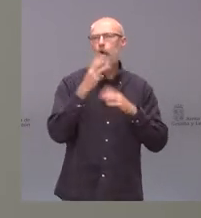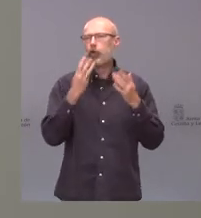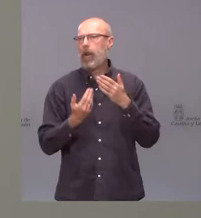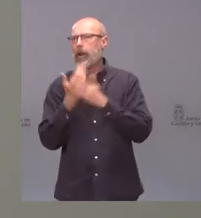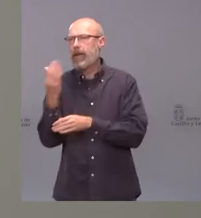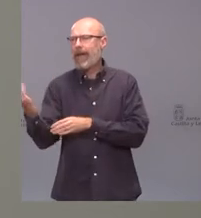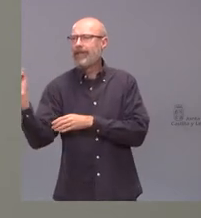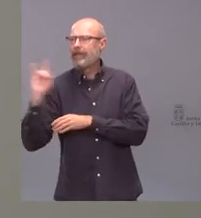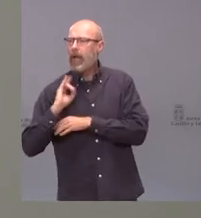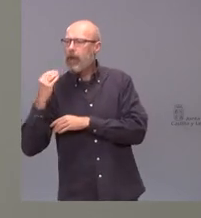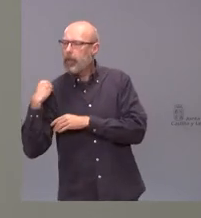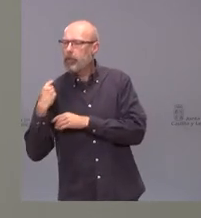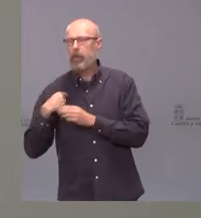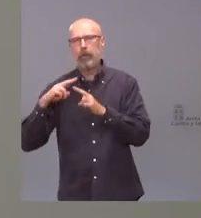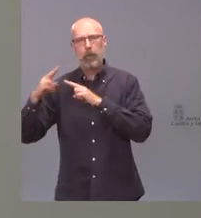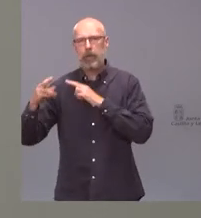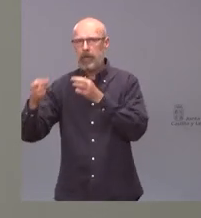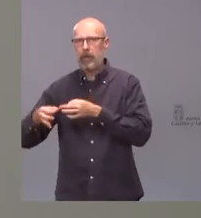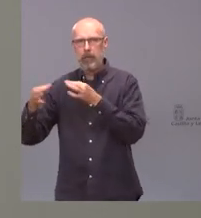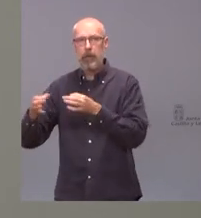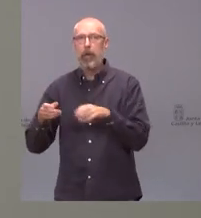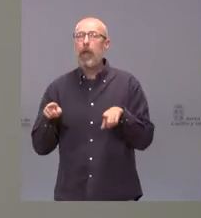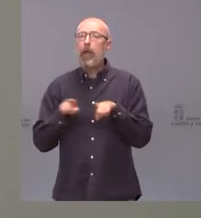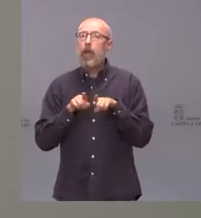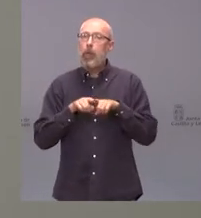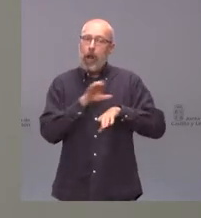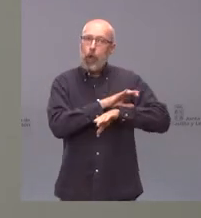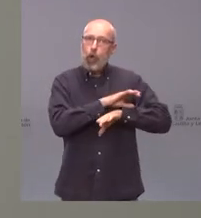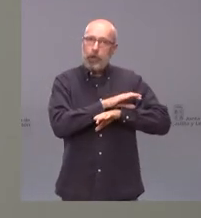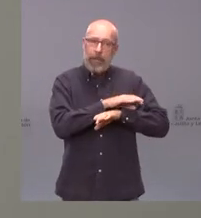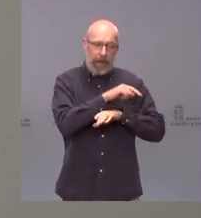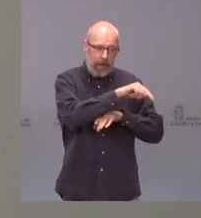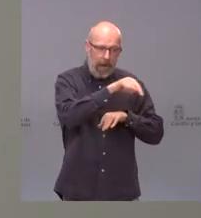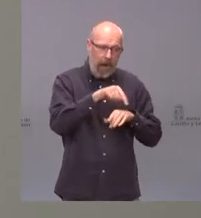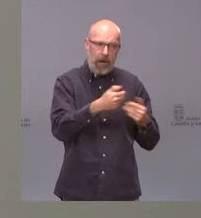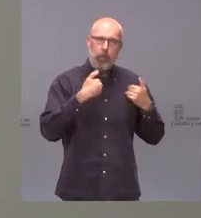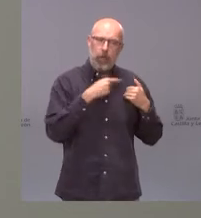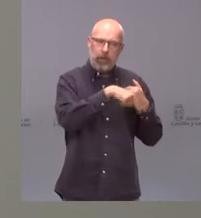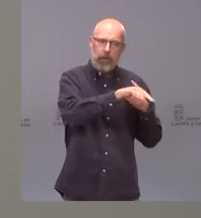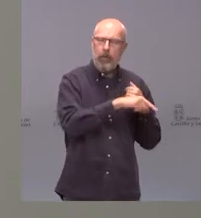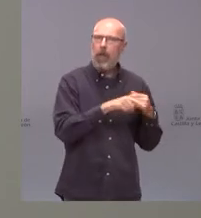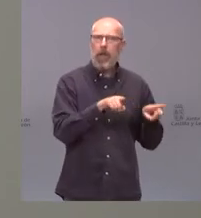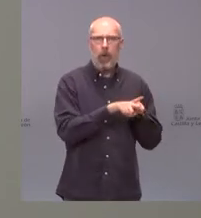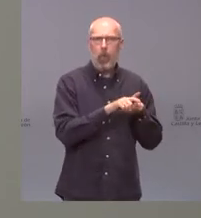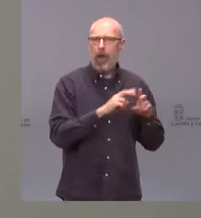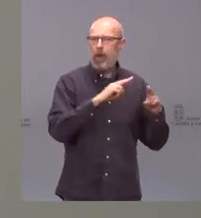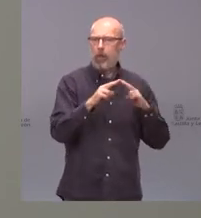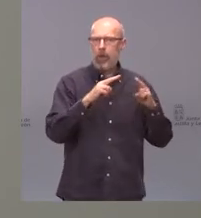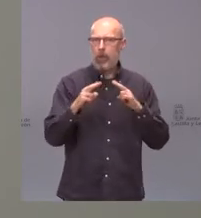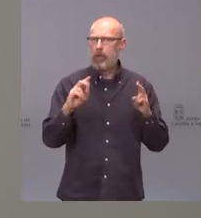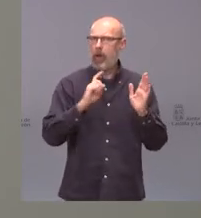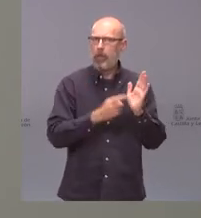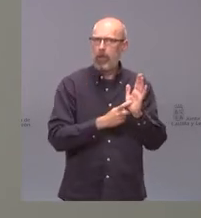resto de responsables de las distintas consejerías. Entendemos que se ha explicado lo que pasó